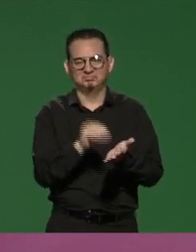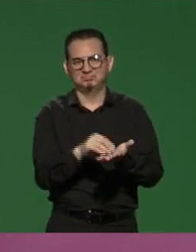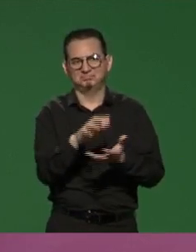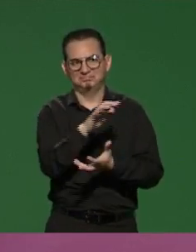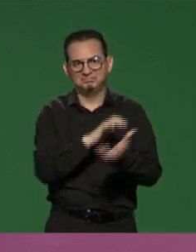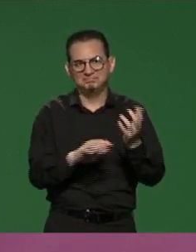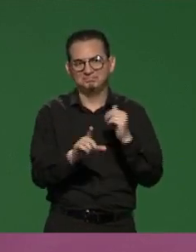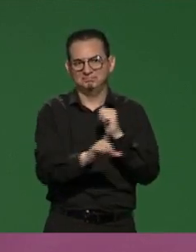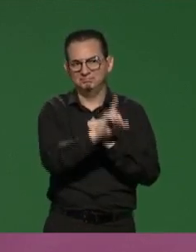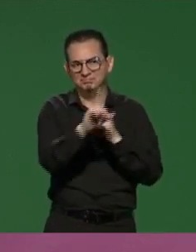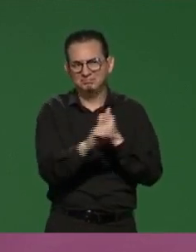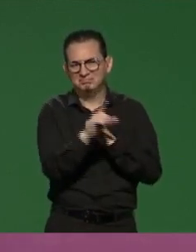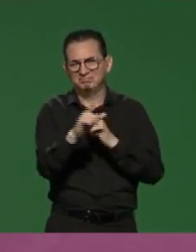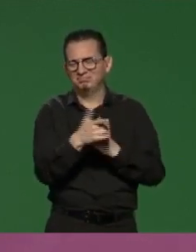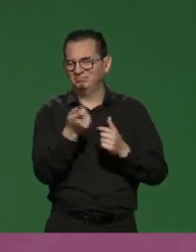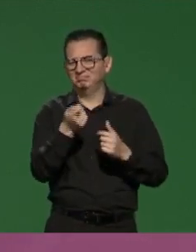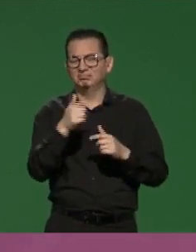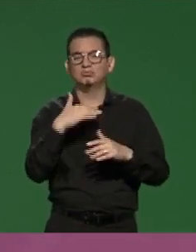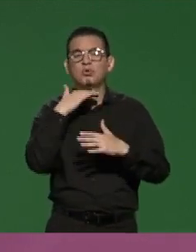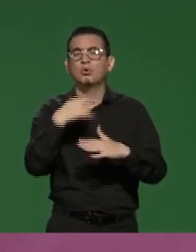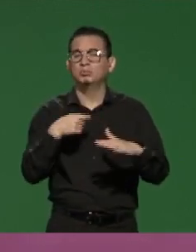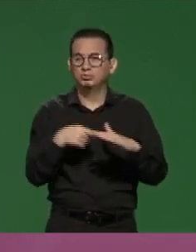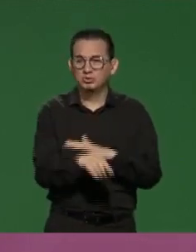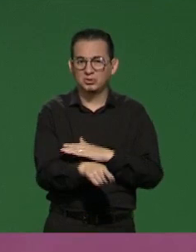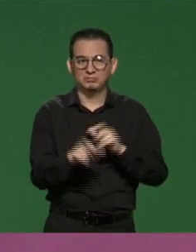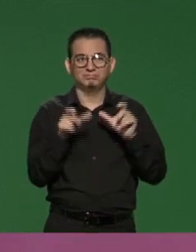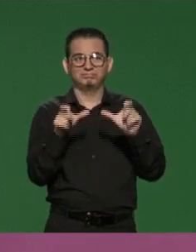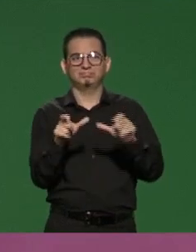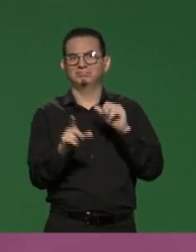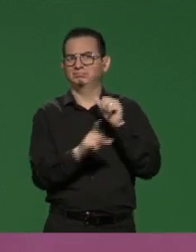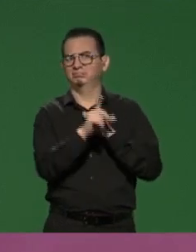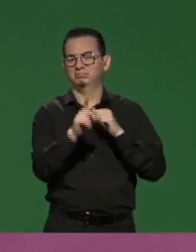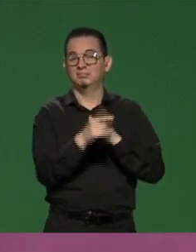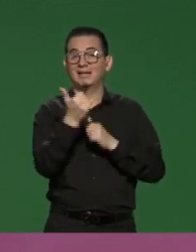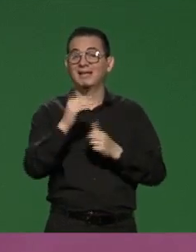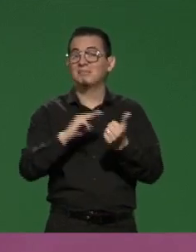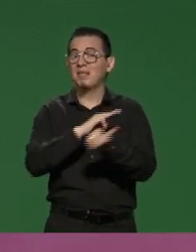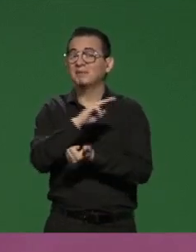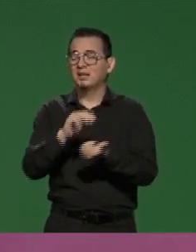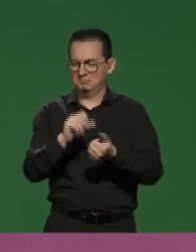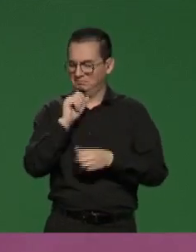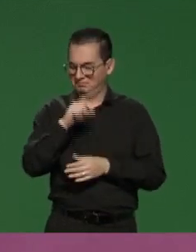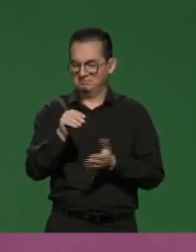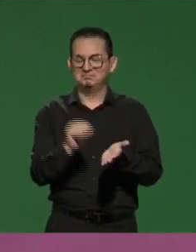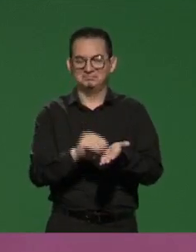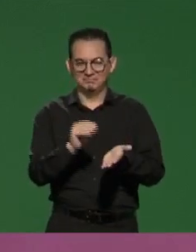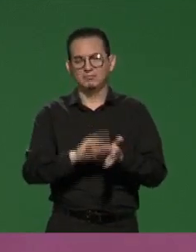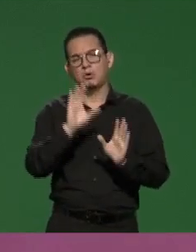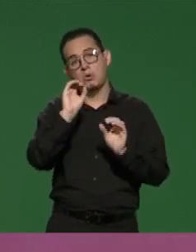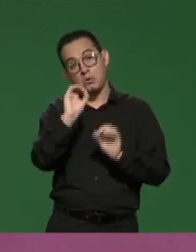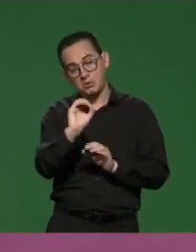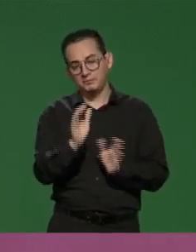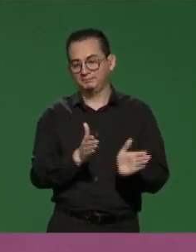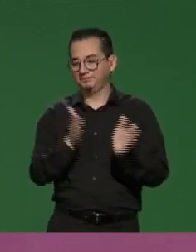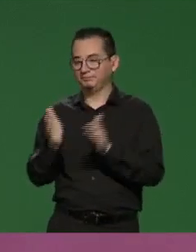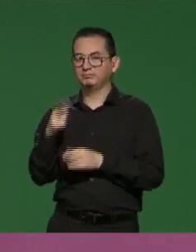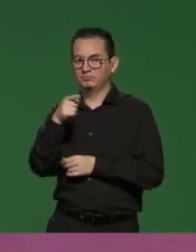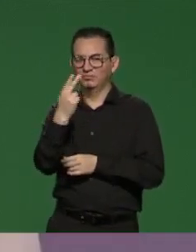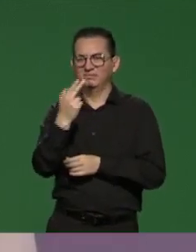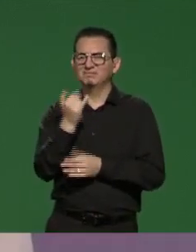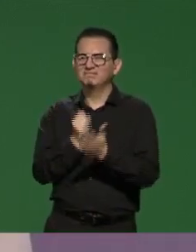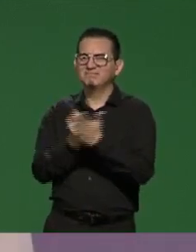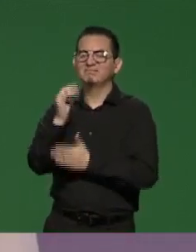crisis de violencia, de corrupción y ambiental también. O está la opción del cambio,